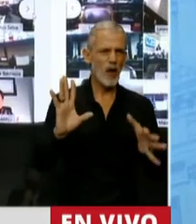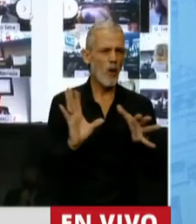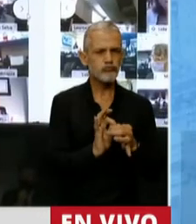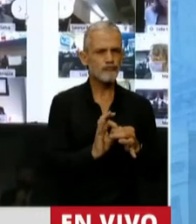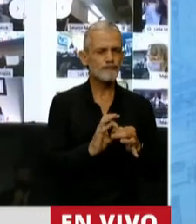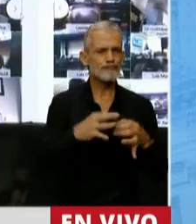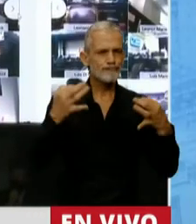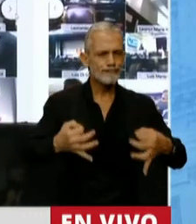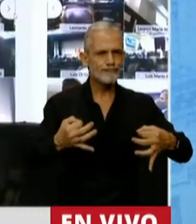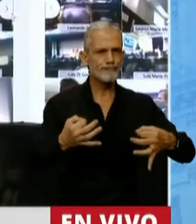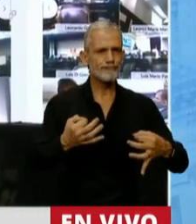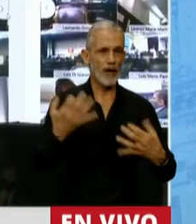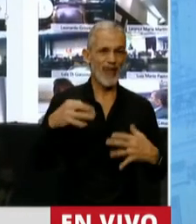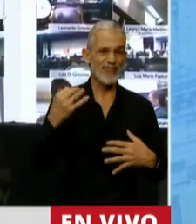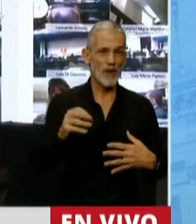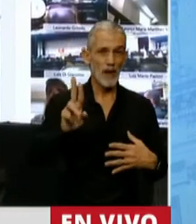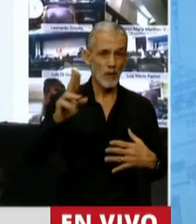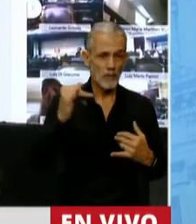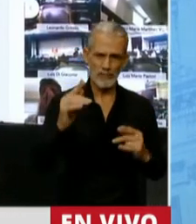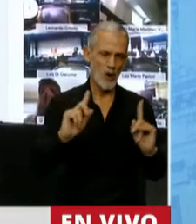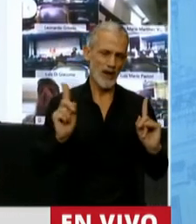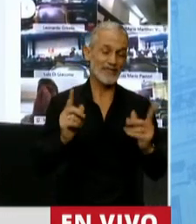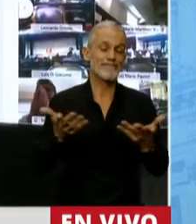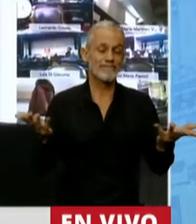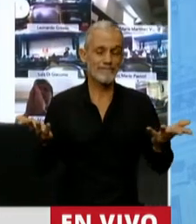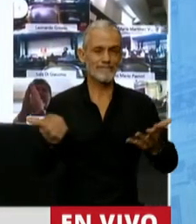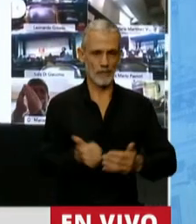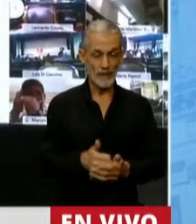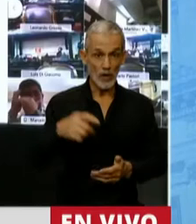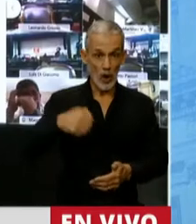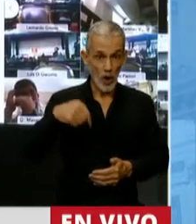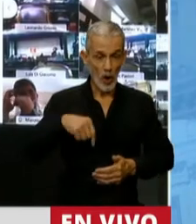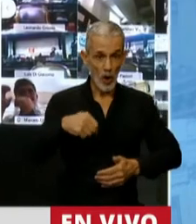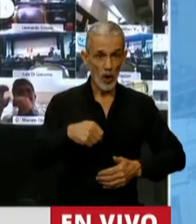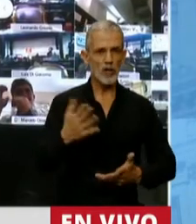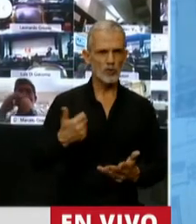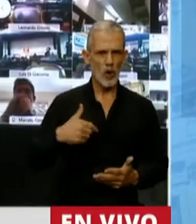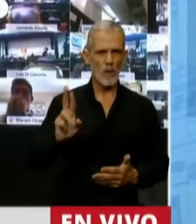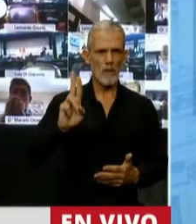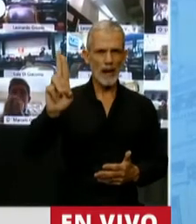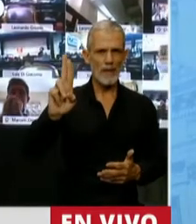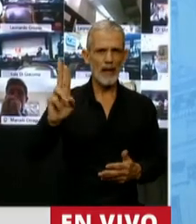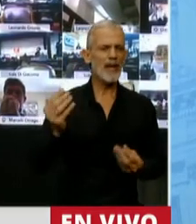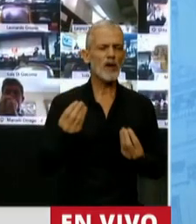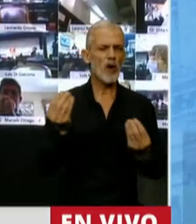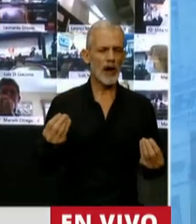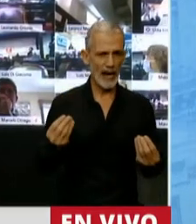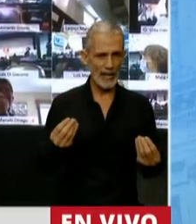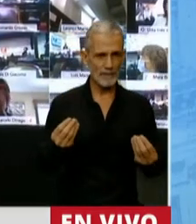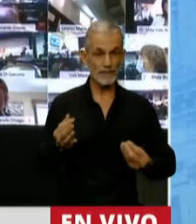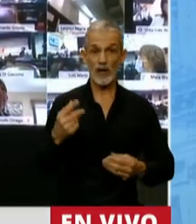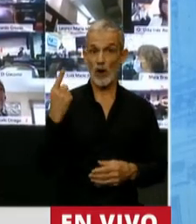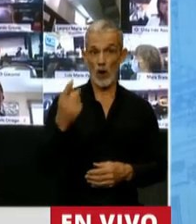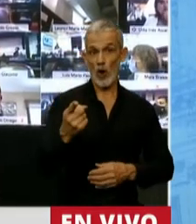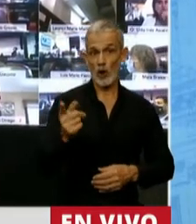a lo que uno tiene que plantear. Pero la cuestión de privilegio que voy a plantear en